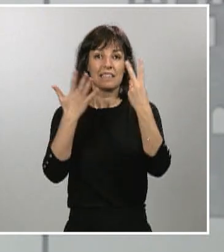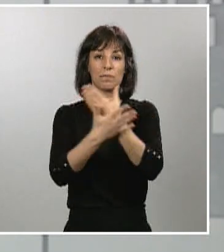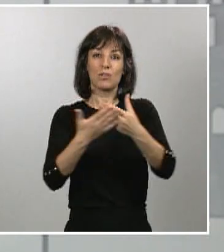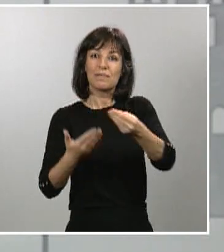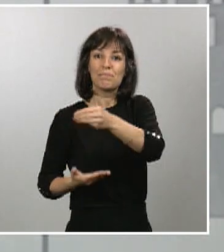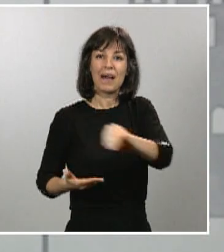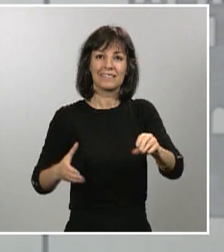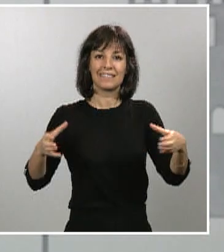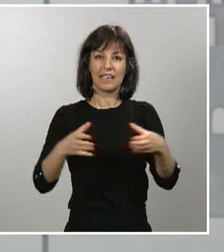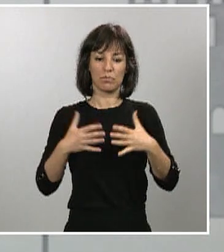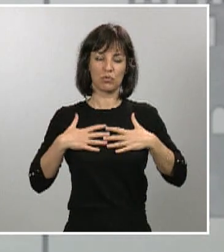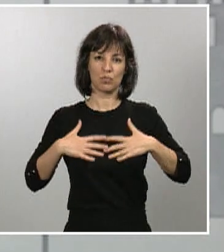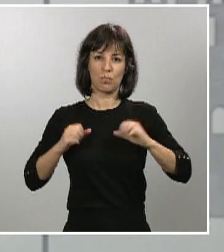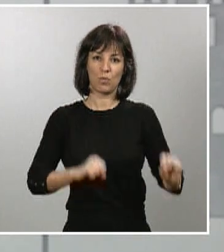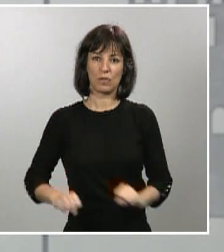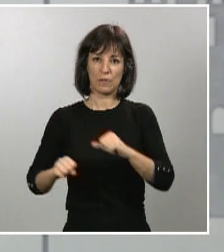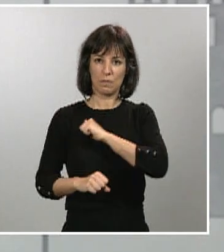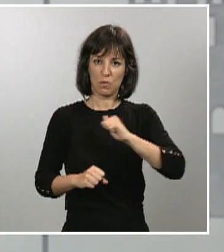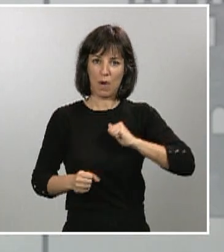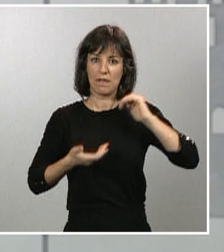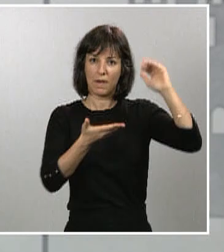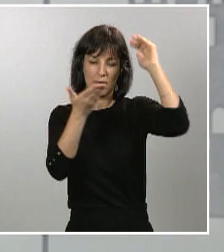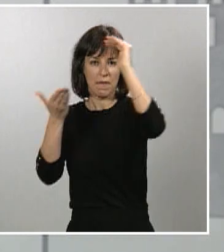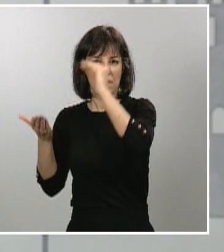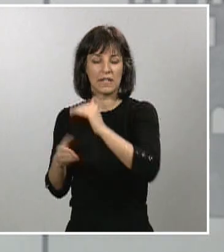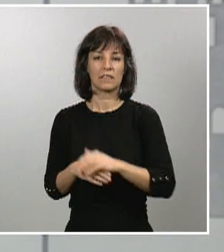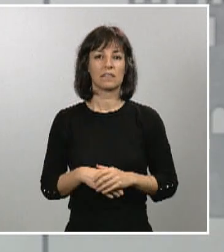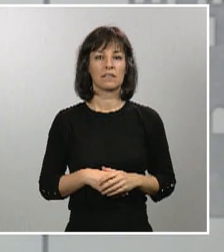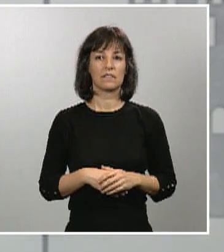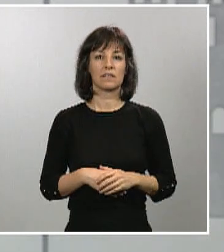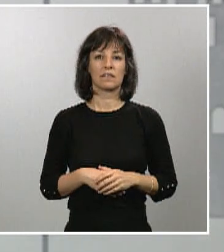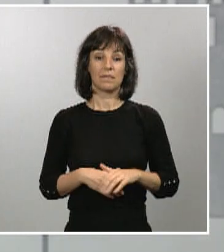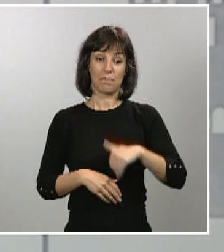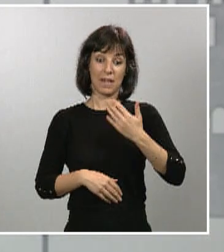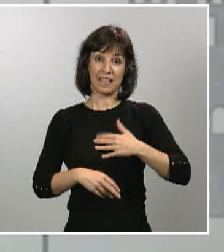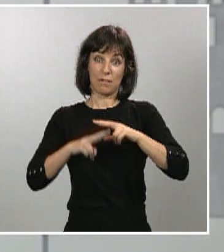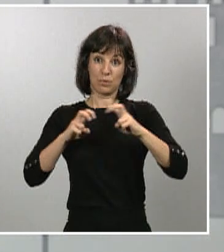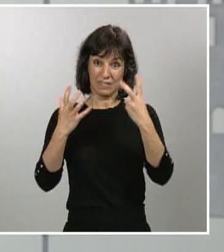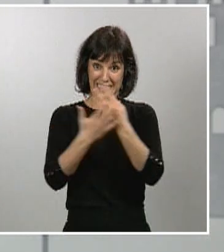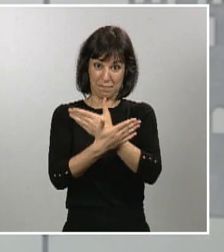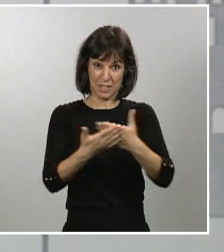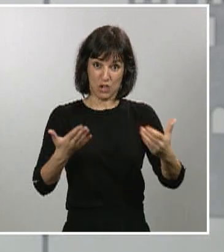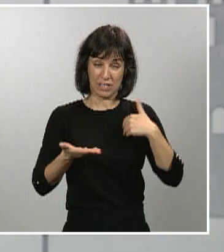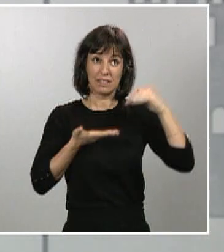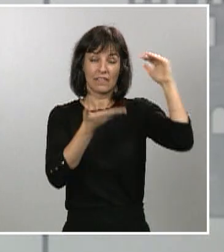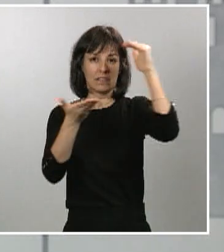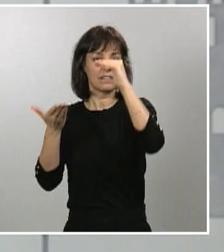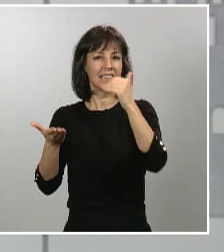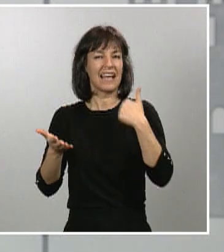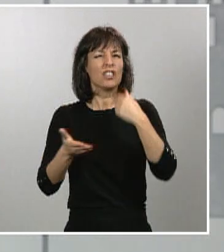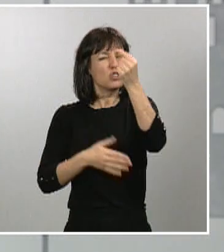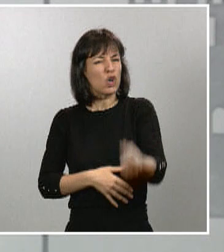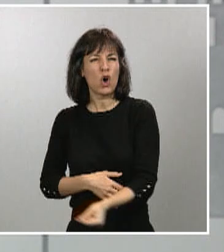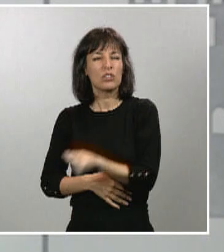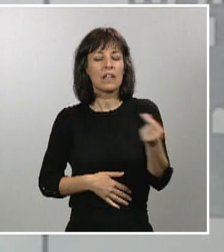individual. La cifra, con el reparto que iniciaremos mañana de estos siete millones, ascenderé ya a 18 millones, casi 18